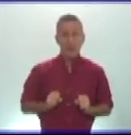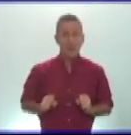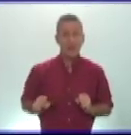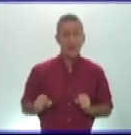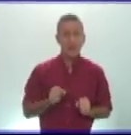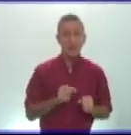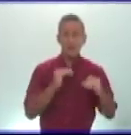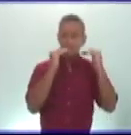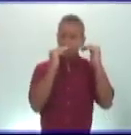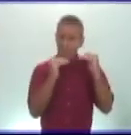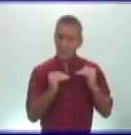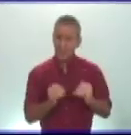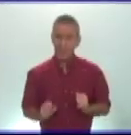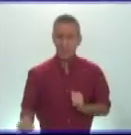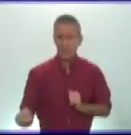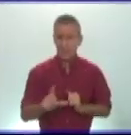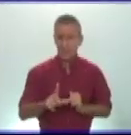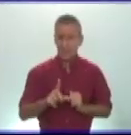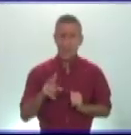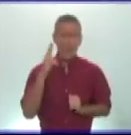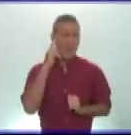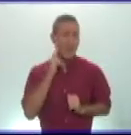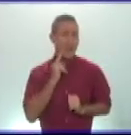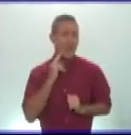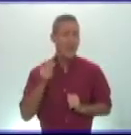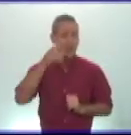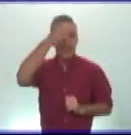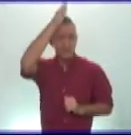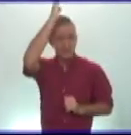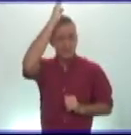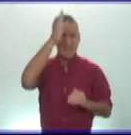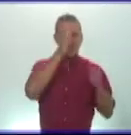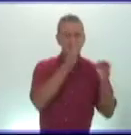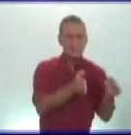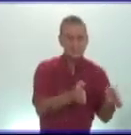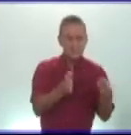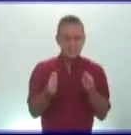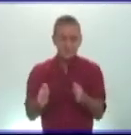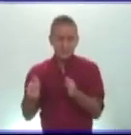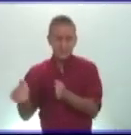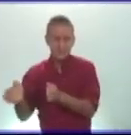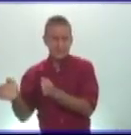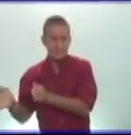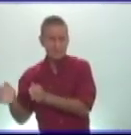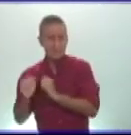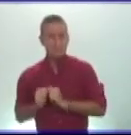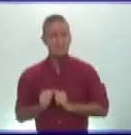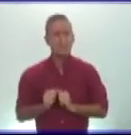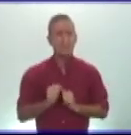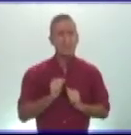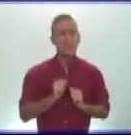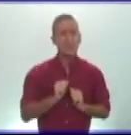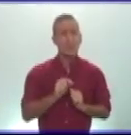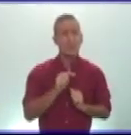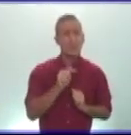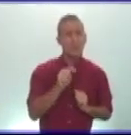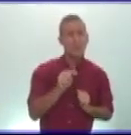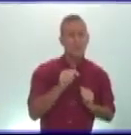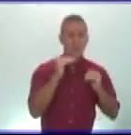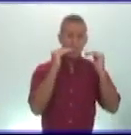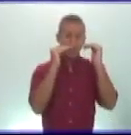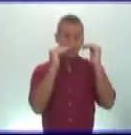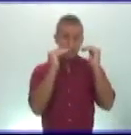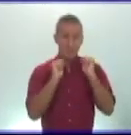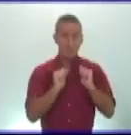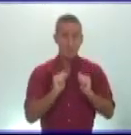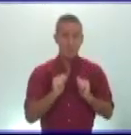que las clases sociales de la antigua roma estaban fraccionadas de la siguiente manera por un lado teníamos a los